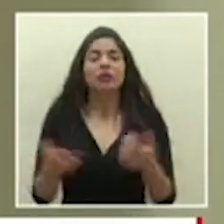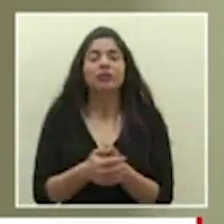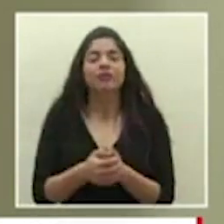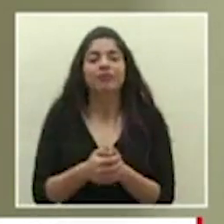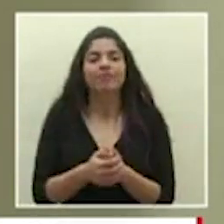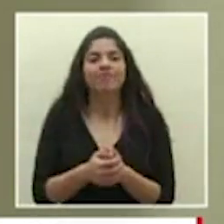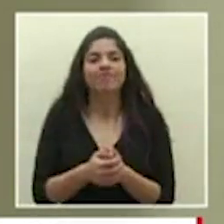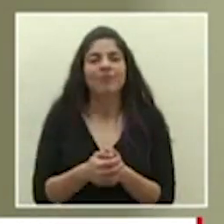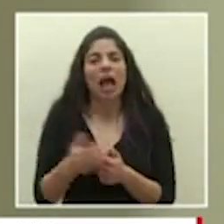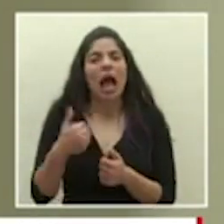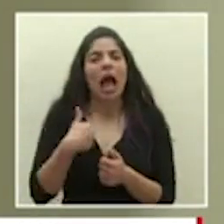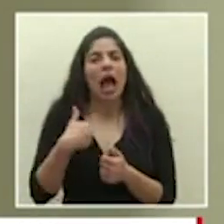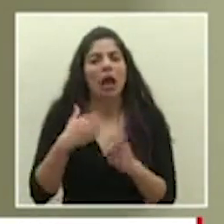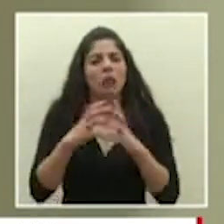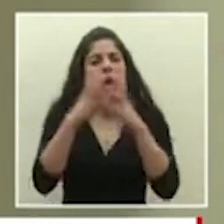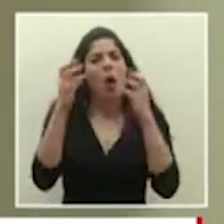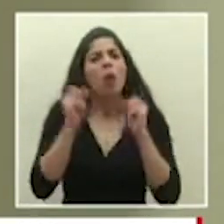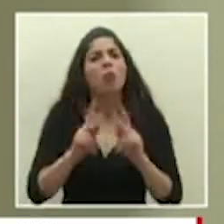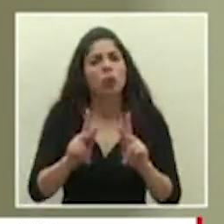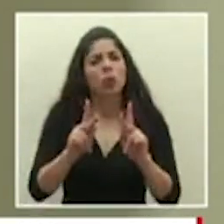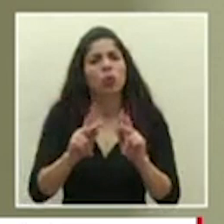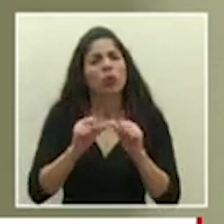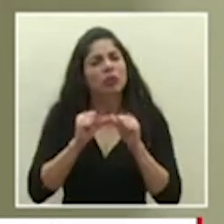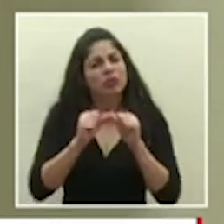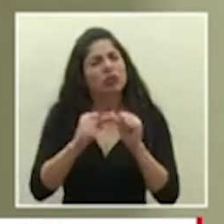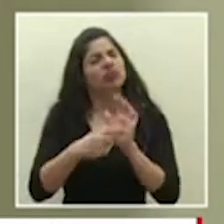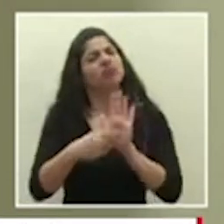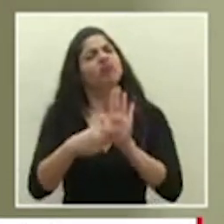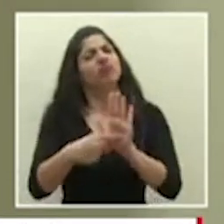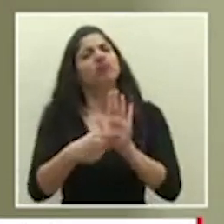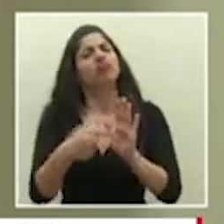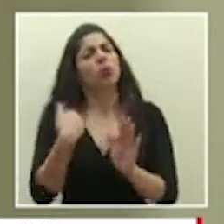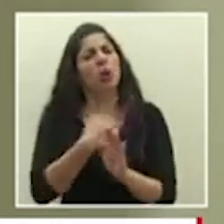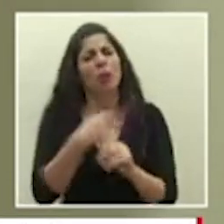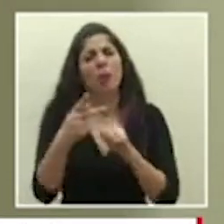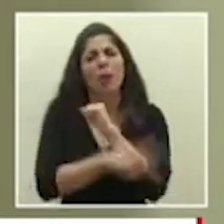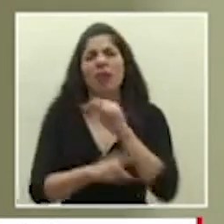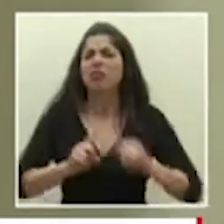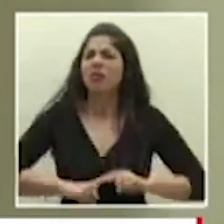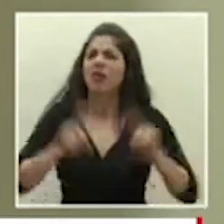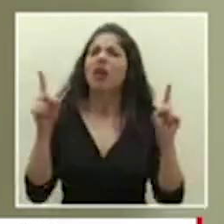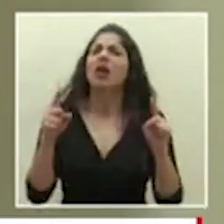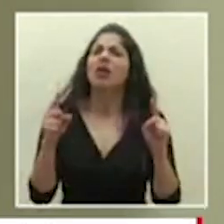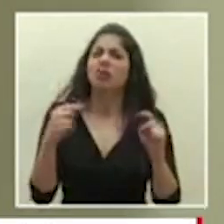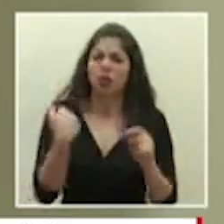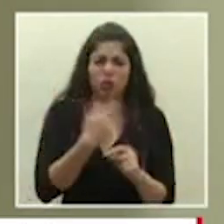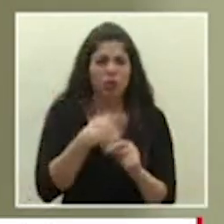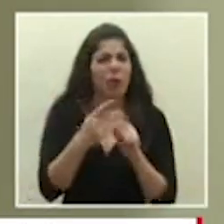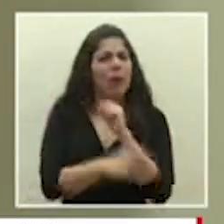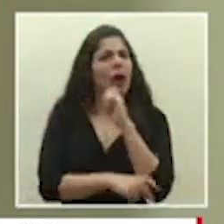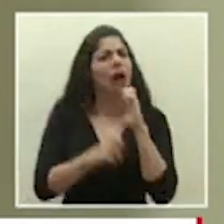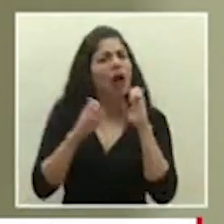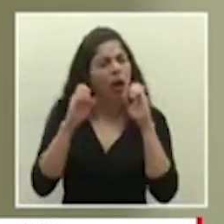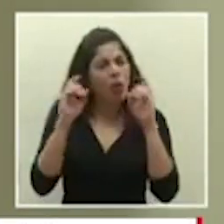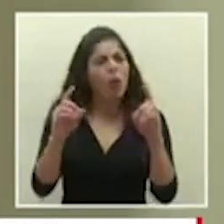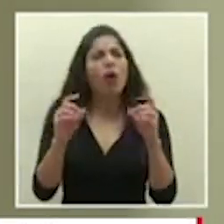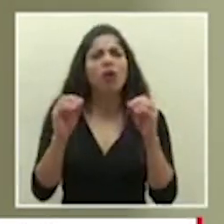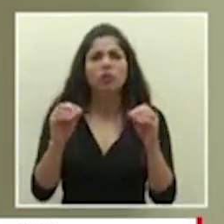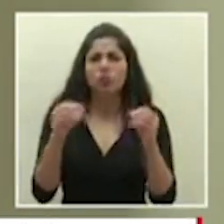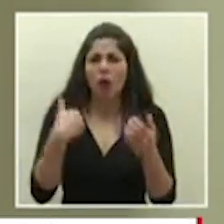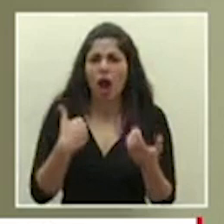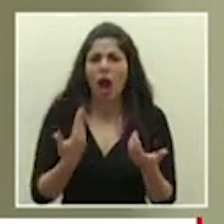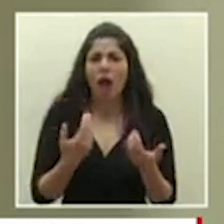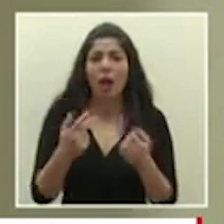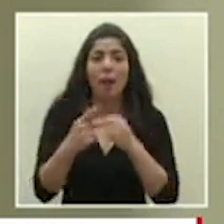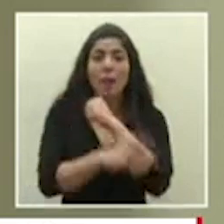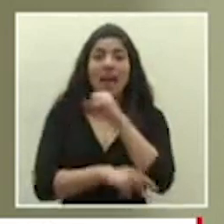tenemos una gran oportunidad de seguir demostrando que somos un país diferente que somos un país educado que somos un país con un